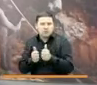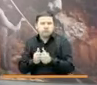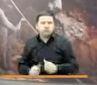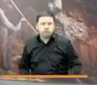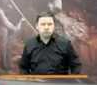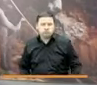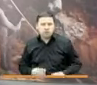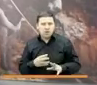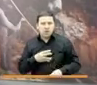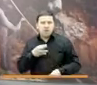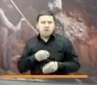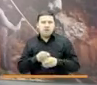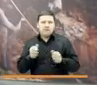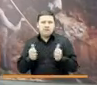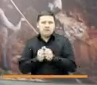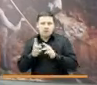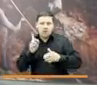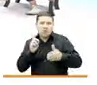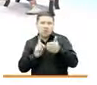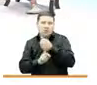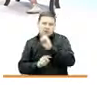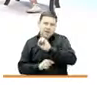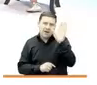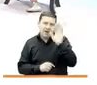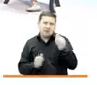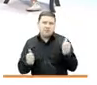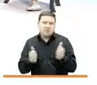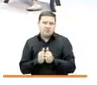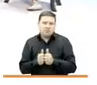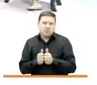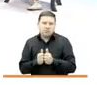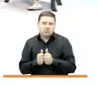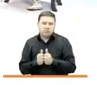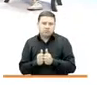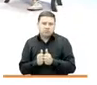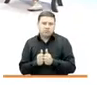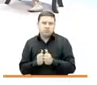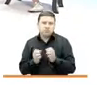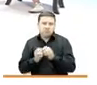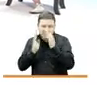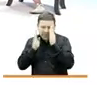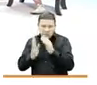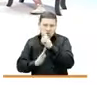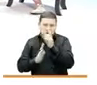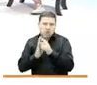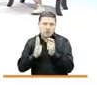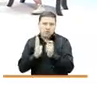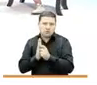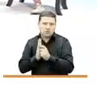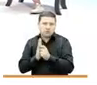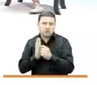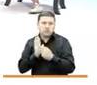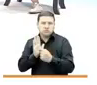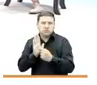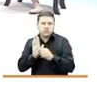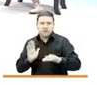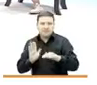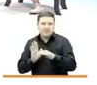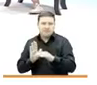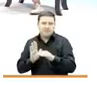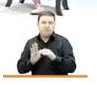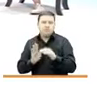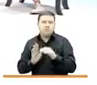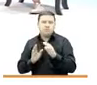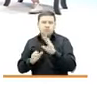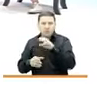adicionalmente, logramos, por supuesto, tener una atención posterior en nuestras modalidades, ya sean las